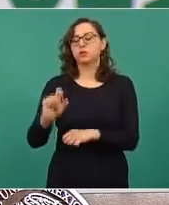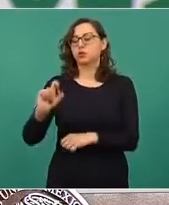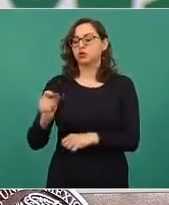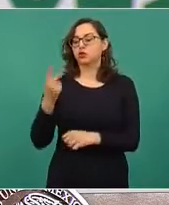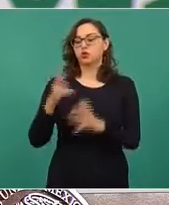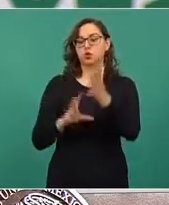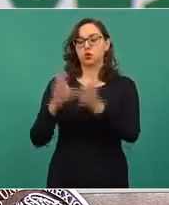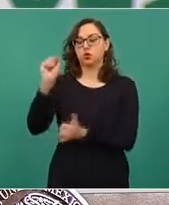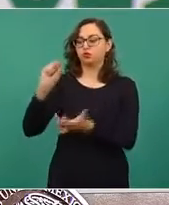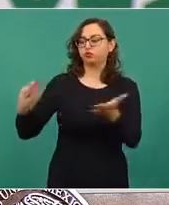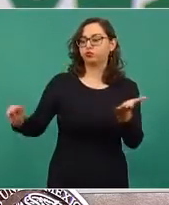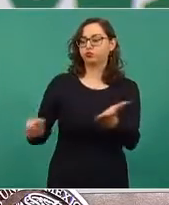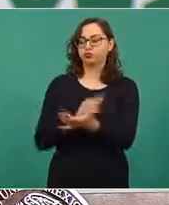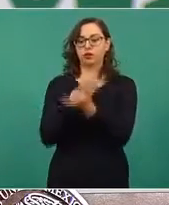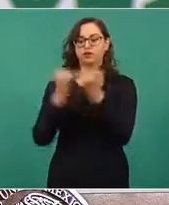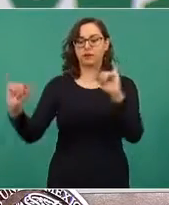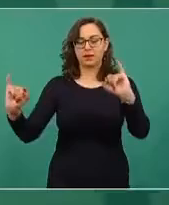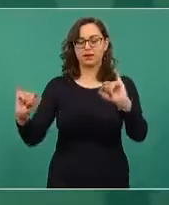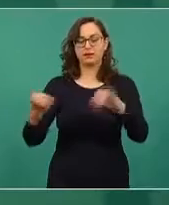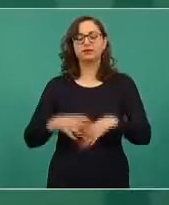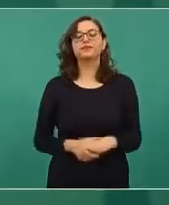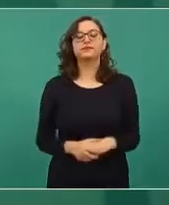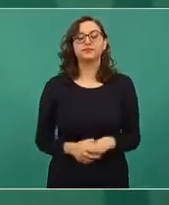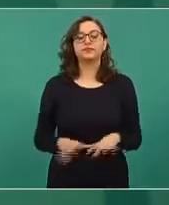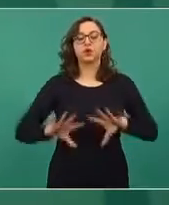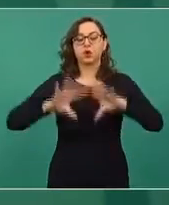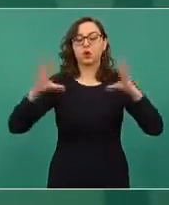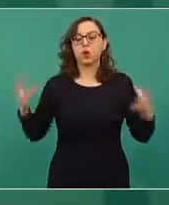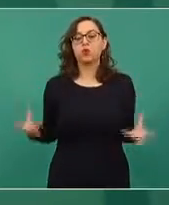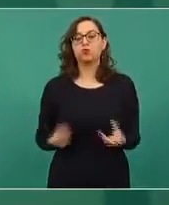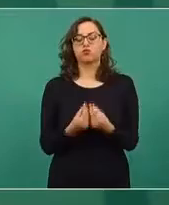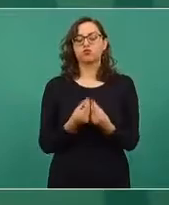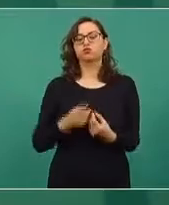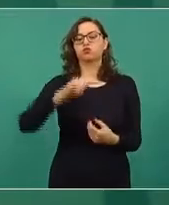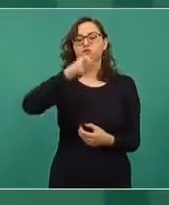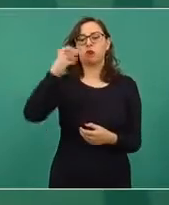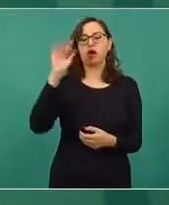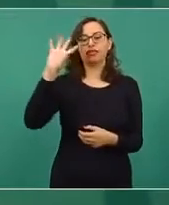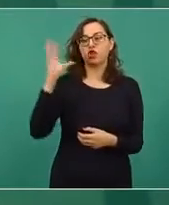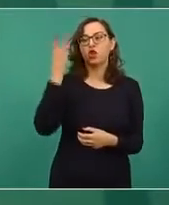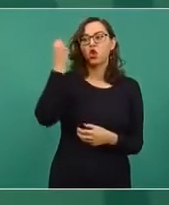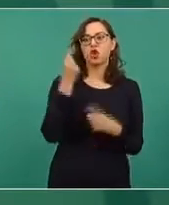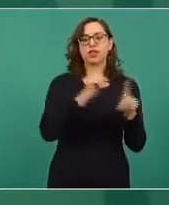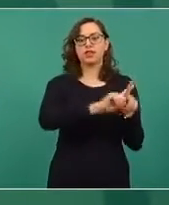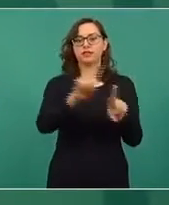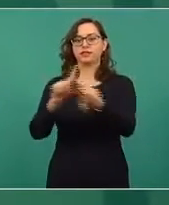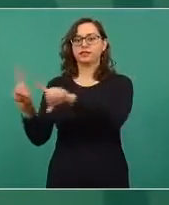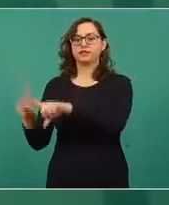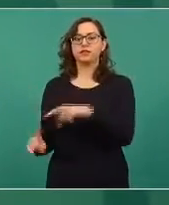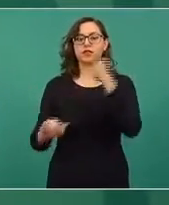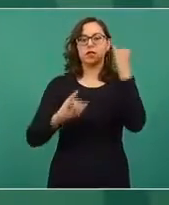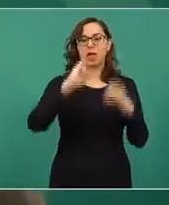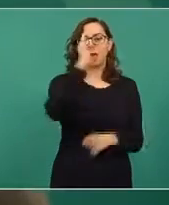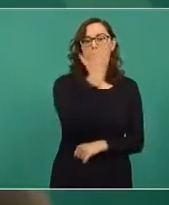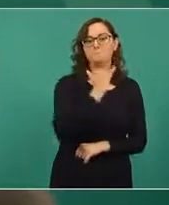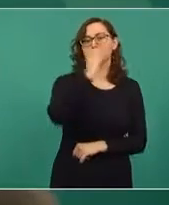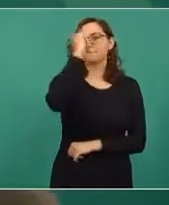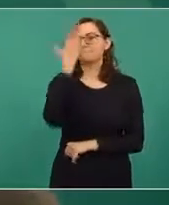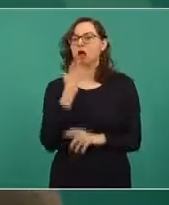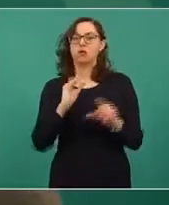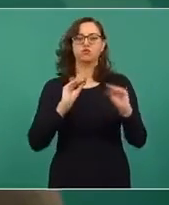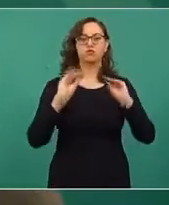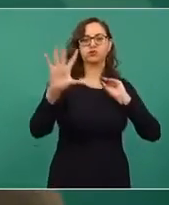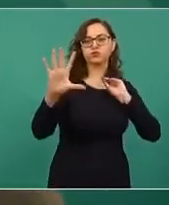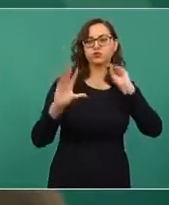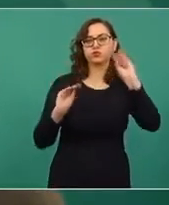emplearán, para esta parte de la representación, medios tecnológicos para proyección de imágenes, en videomapping, combinado